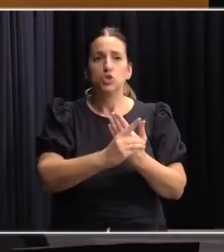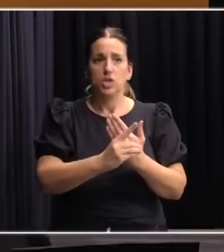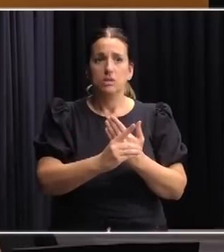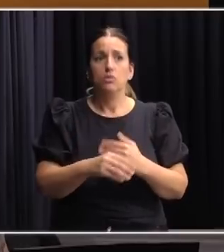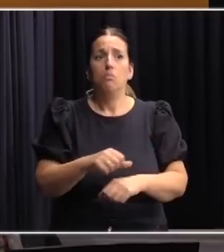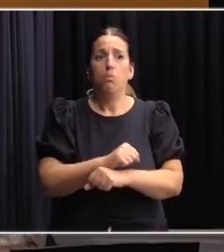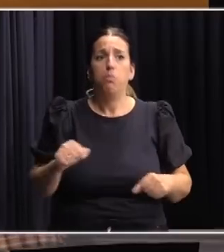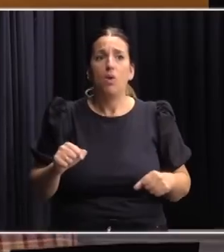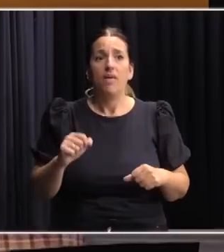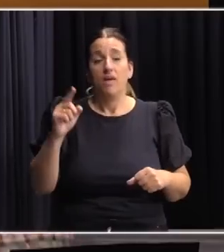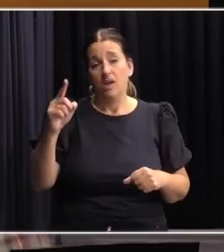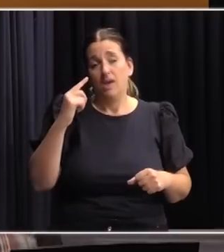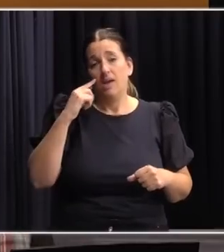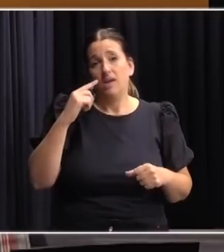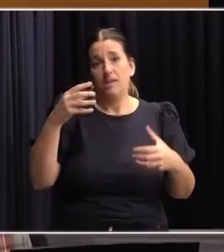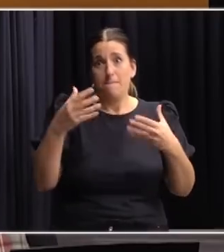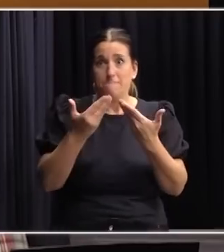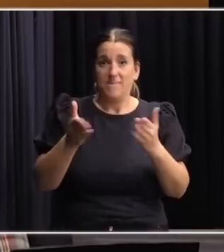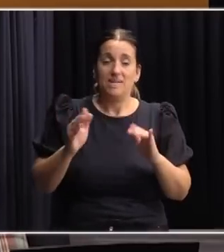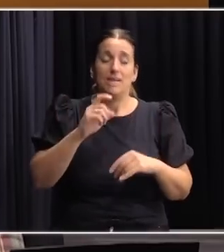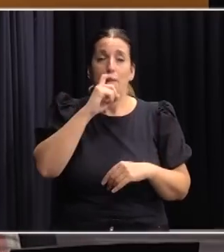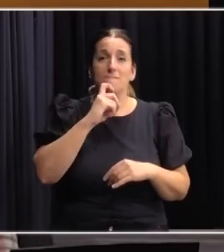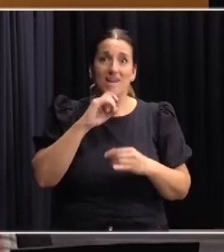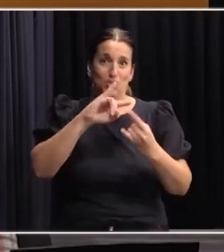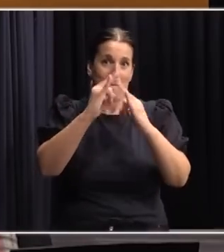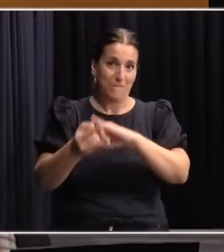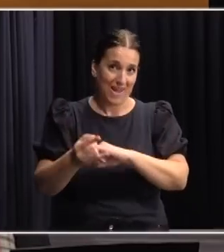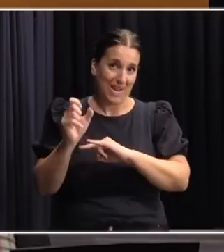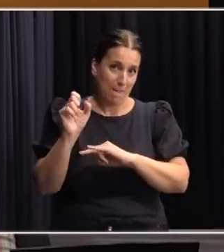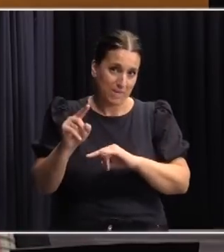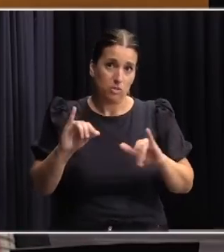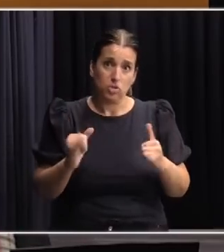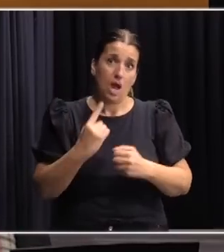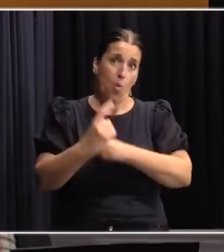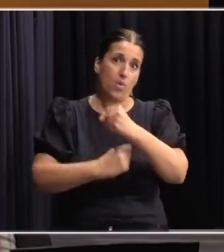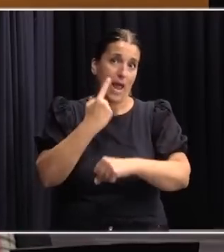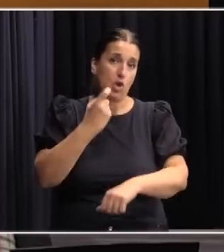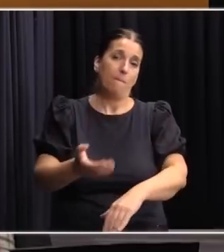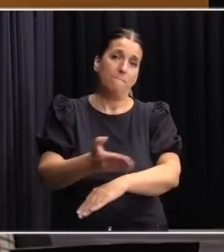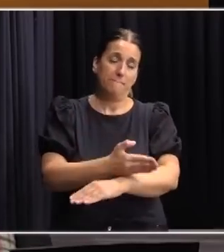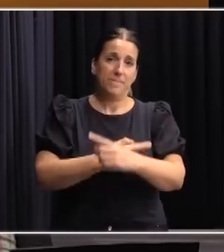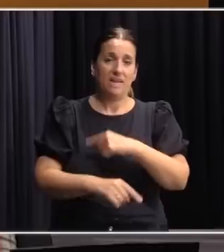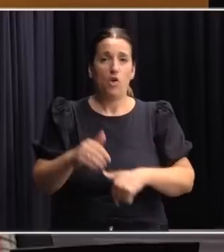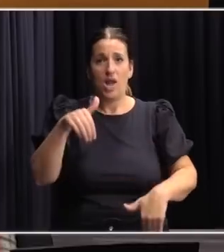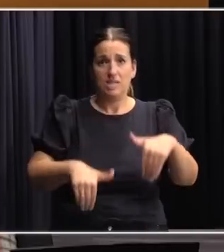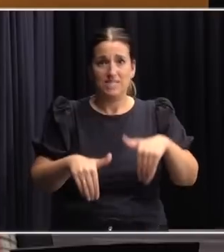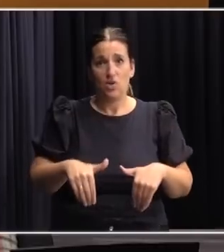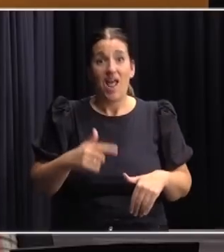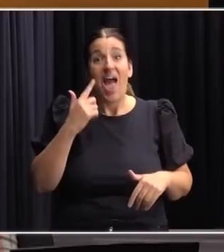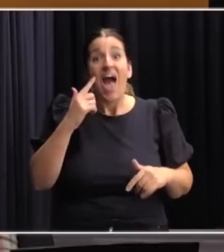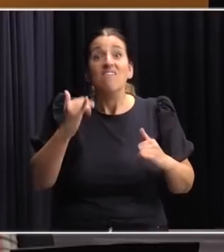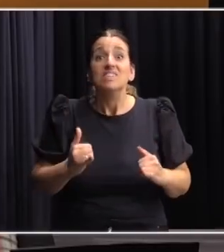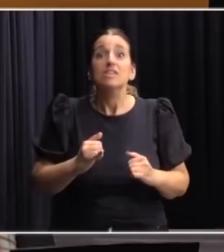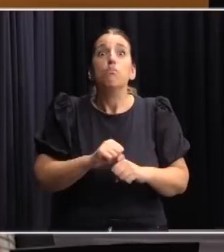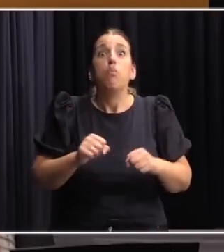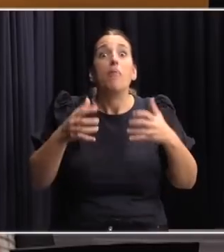en una de las cámaras, se va a analizar desde marzo del año próximo, ya un año preelectoral. Quería saber si ven en